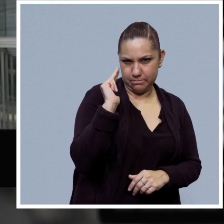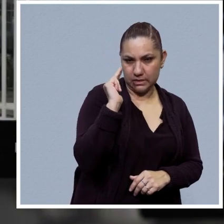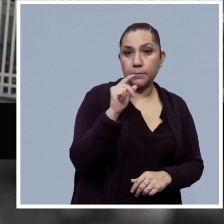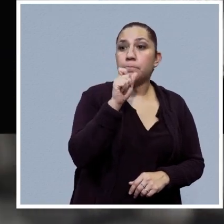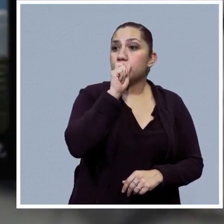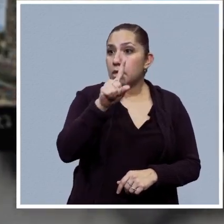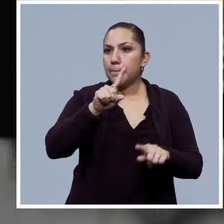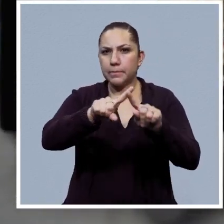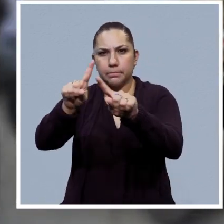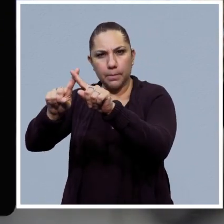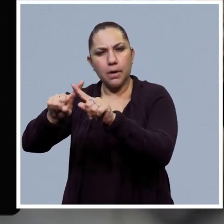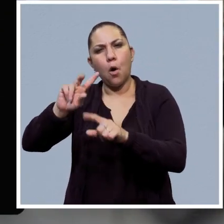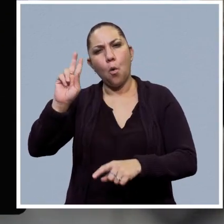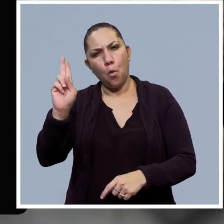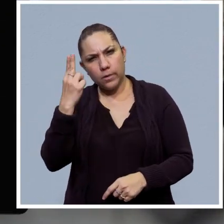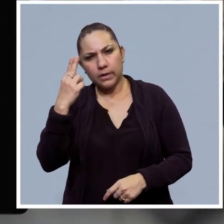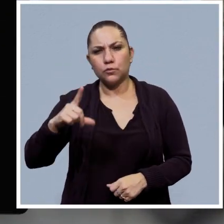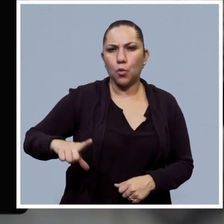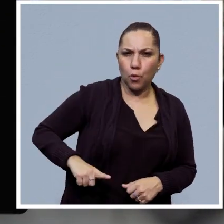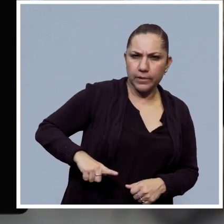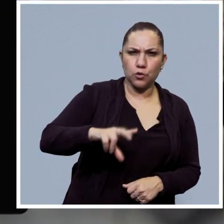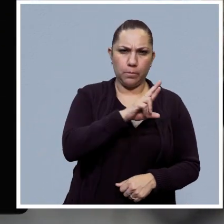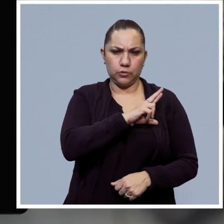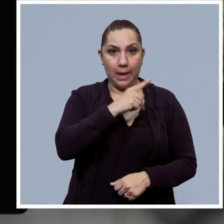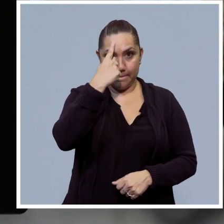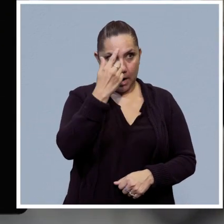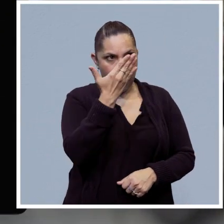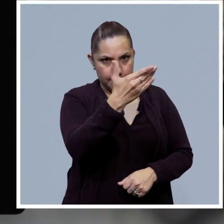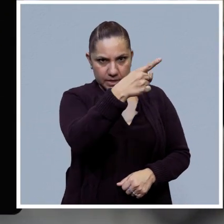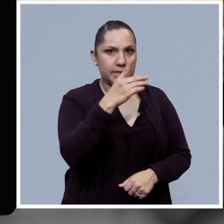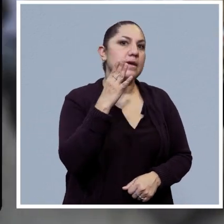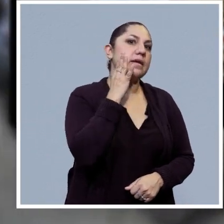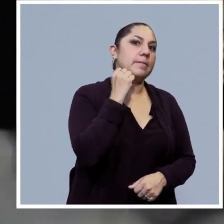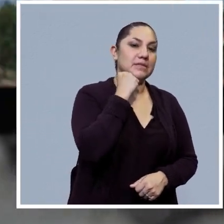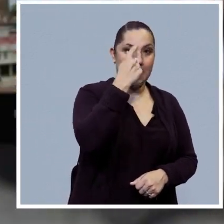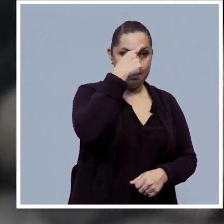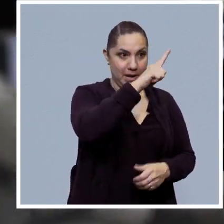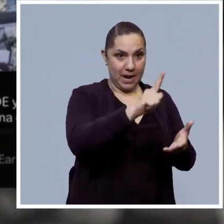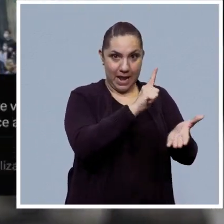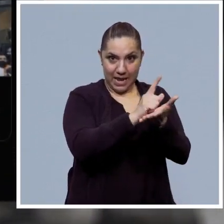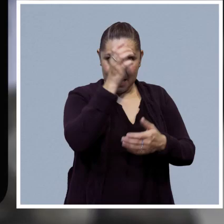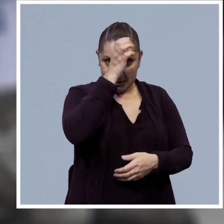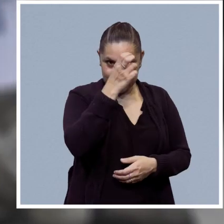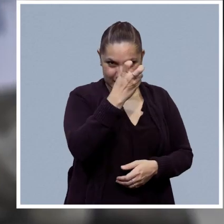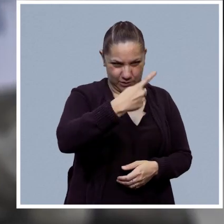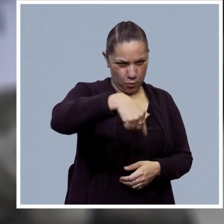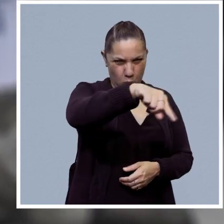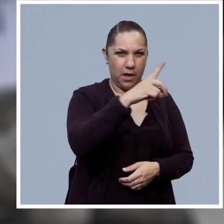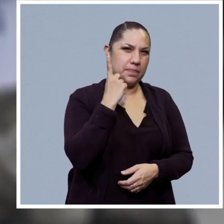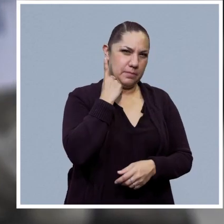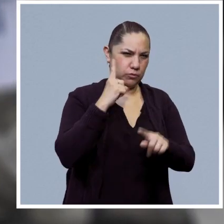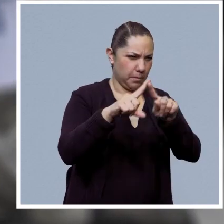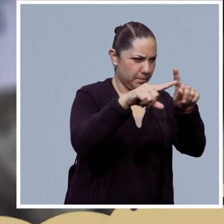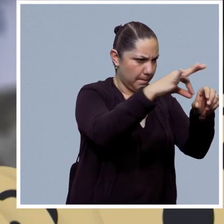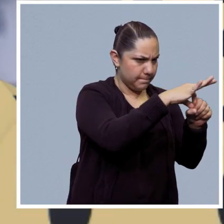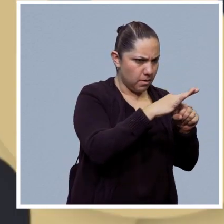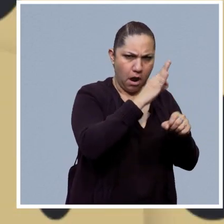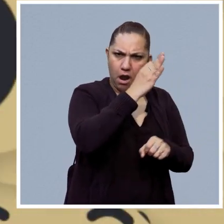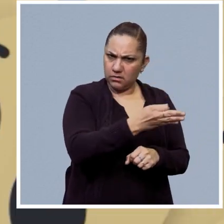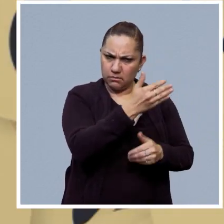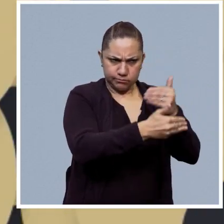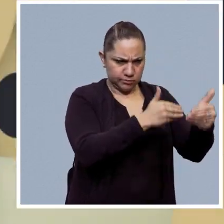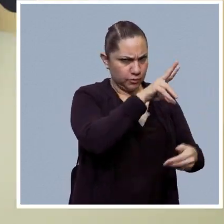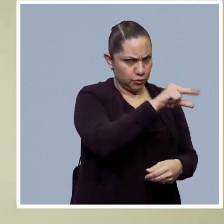del martes en el que estuvieron universidades públicas y privadas para exigir al Senado que no apruebe la ley de ciencia respaldada por diputados.